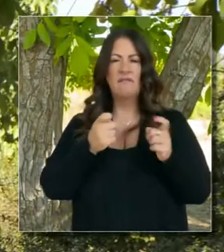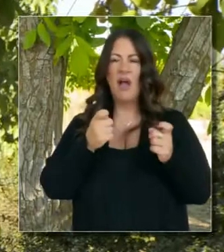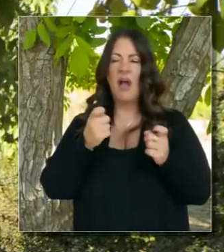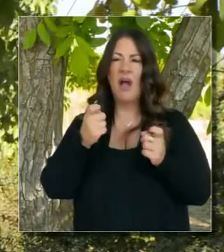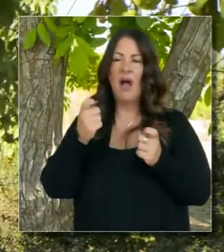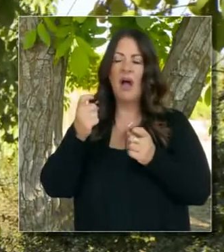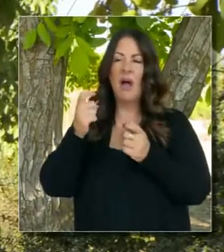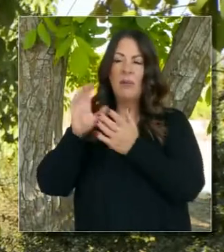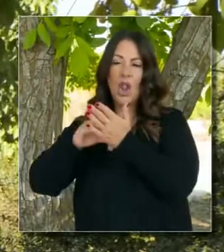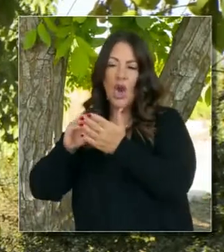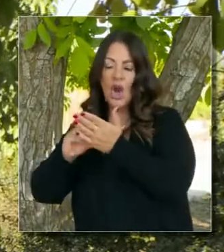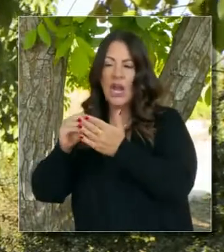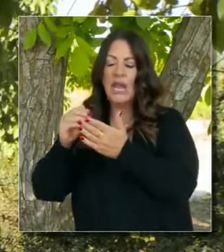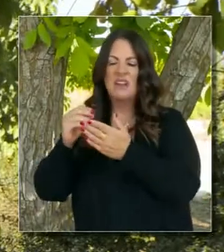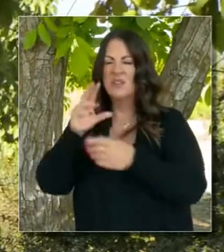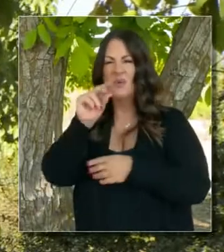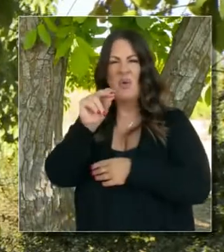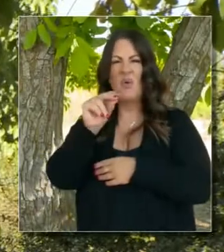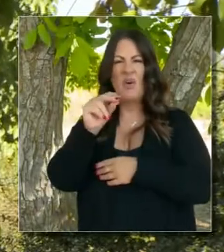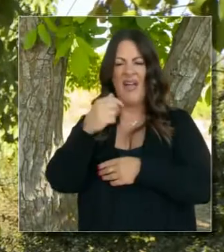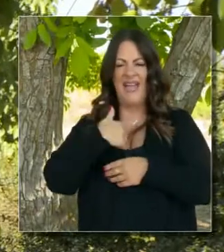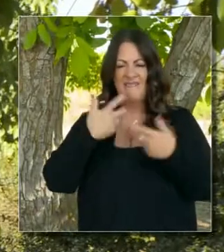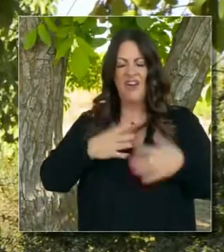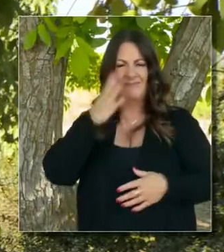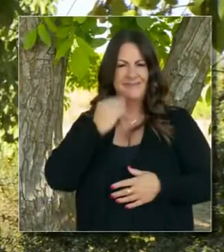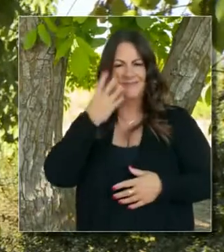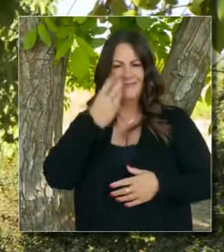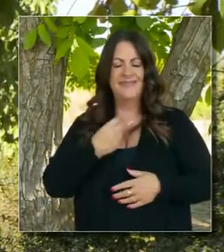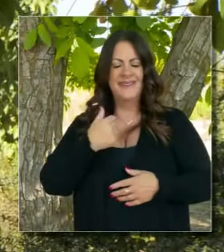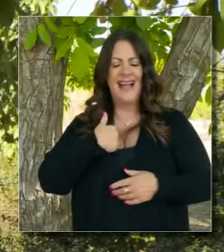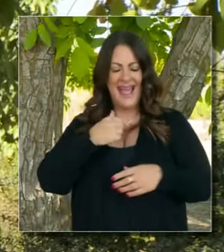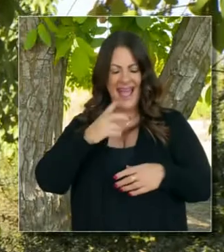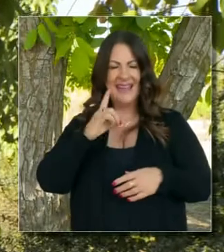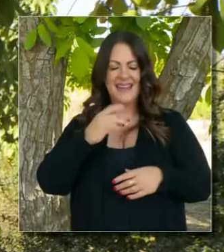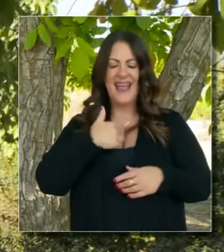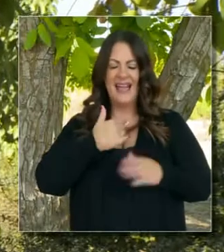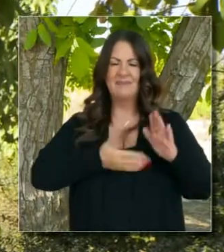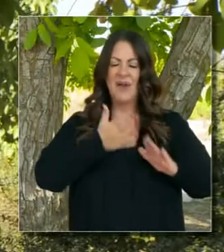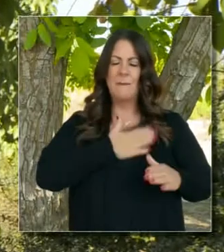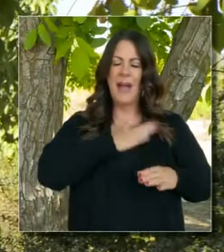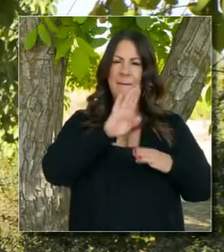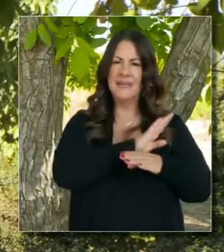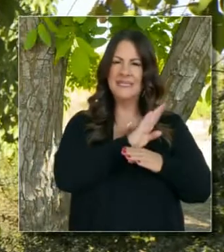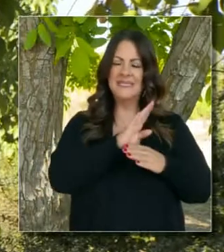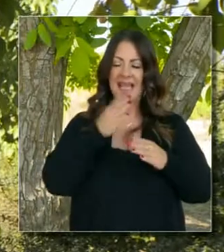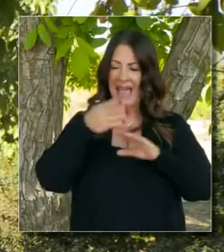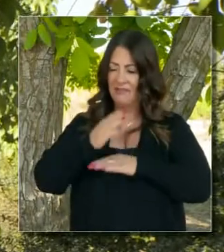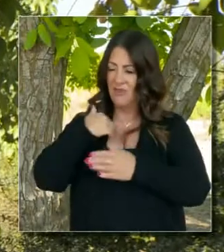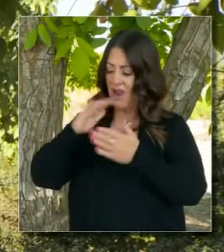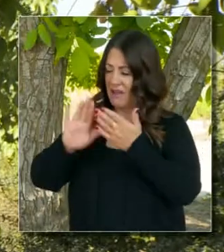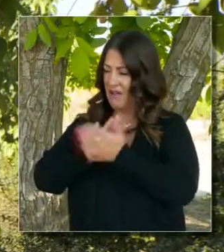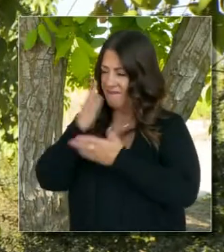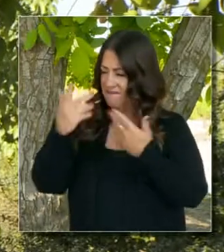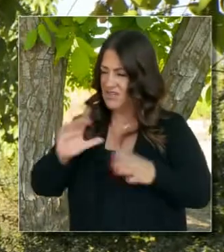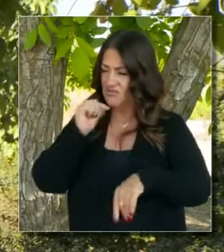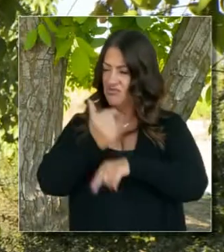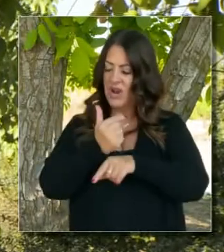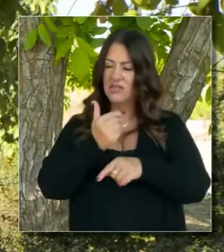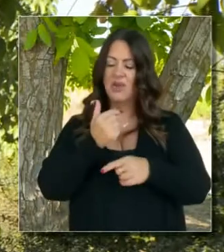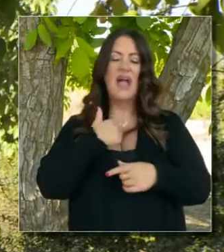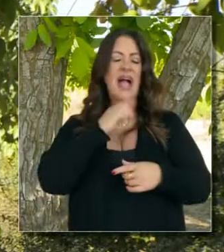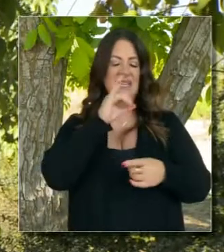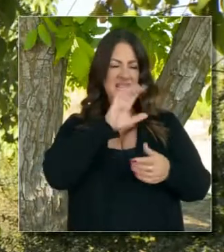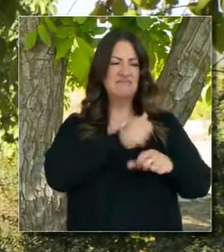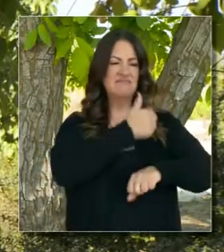negocios intelectualmente. Lo hago por experiencia. Tuve el privilegio de tener un pequeño negocio saliendo del colegio.